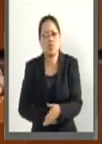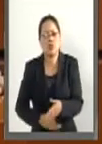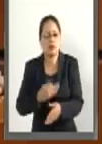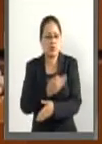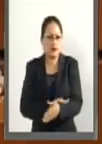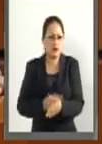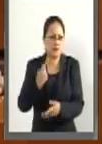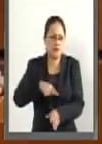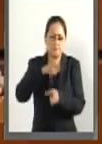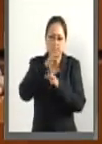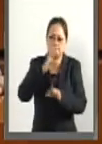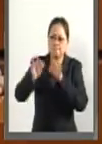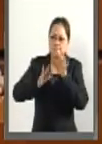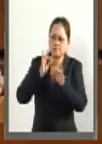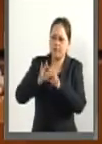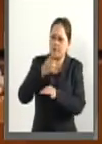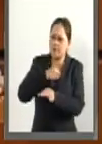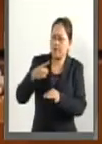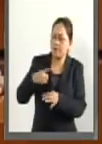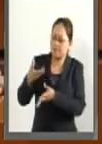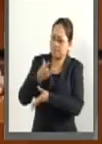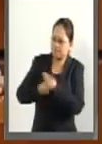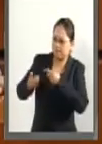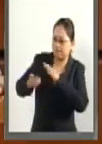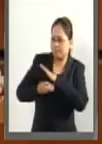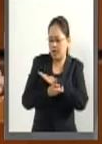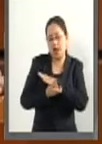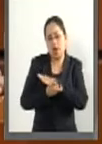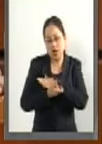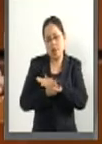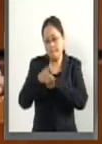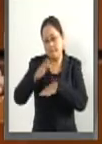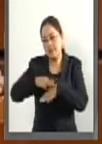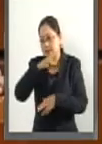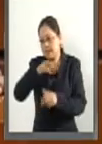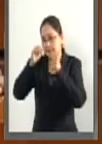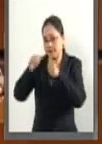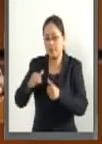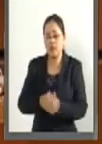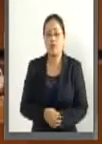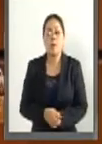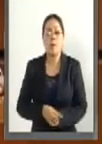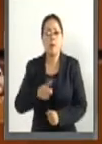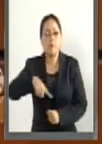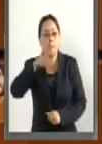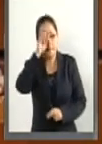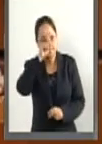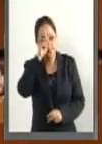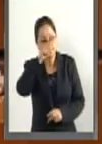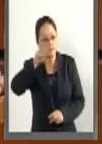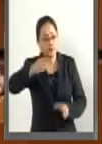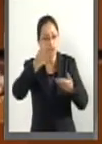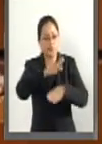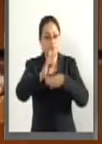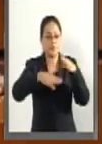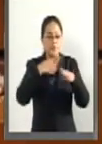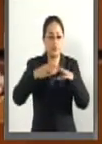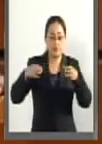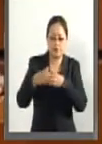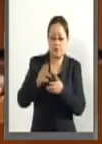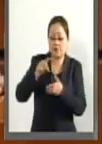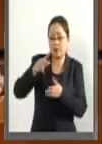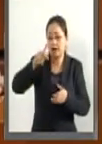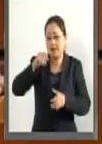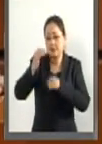la solución a cambio de un intercambio económico. ¿Qué es lo que se recomienda desde el Banco Mundial y desde Transparencia